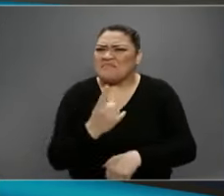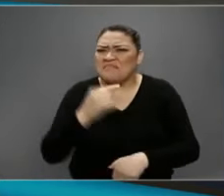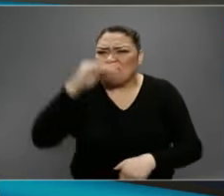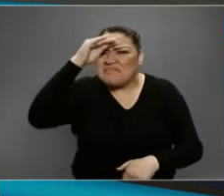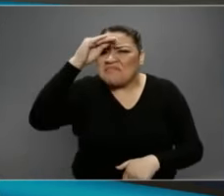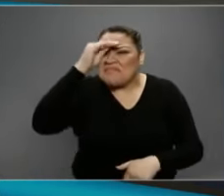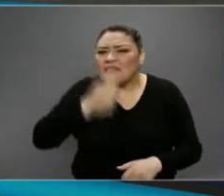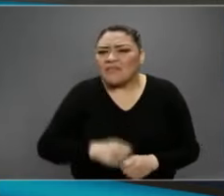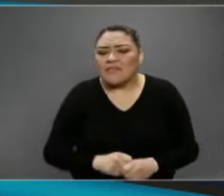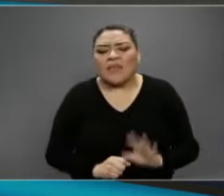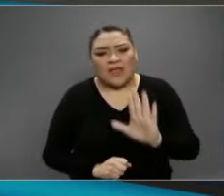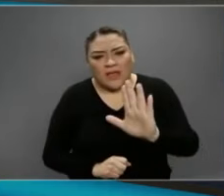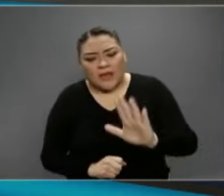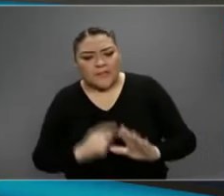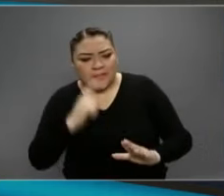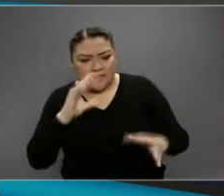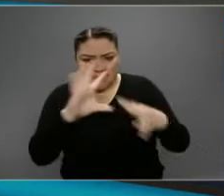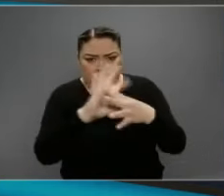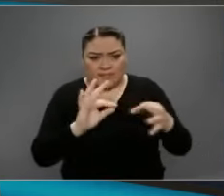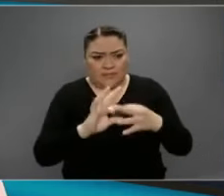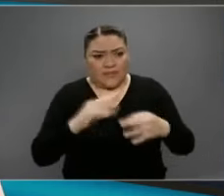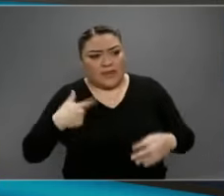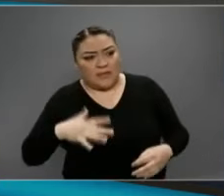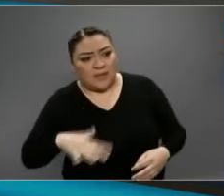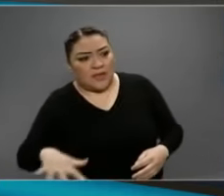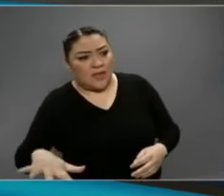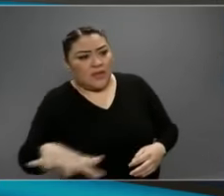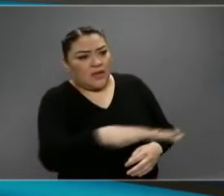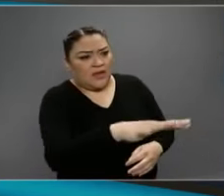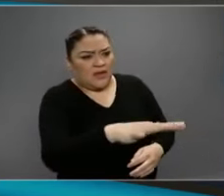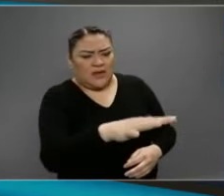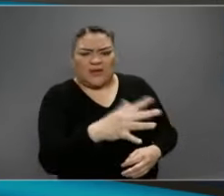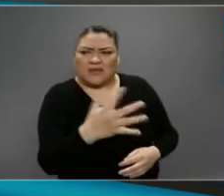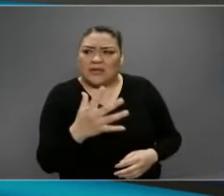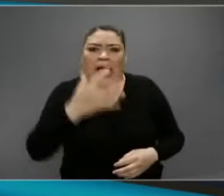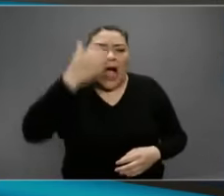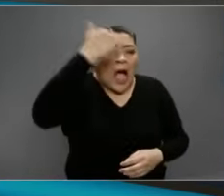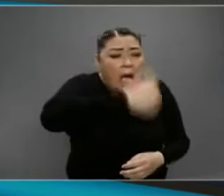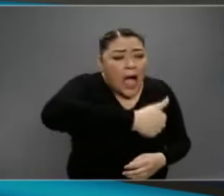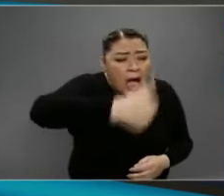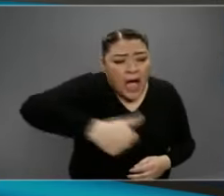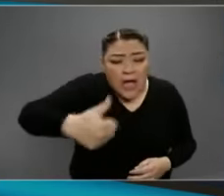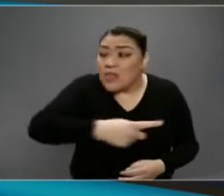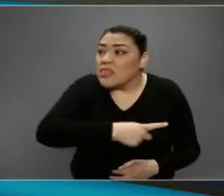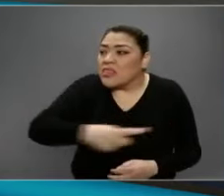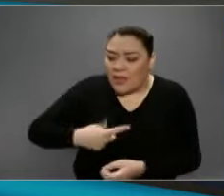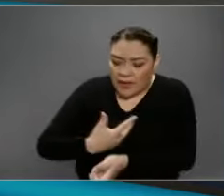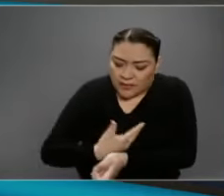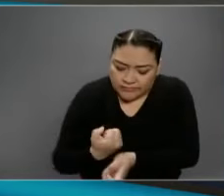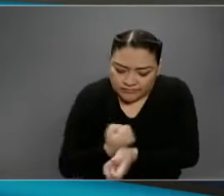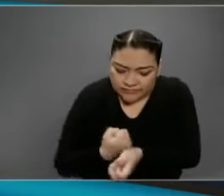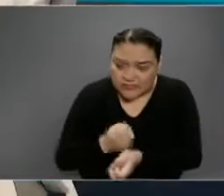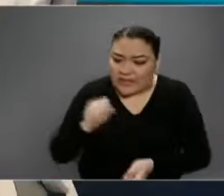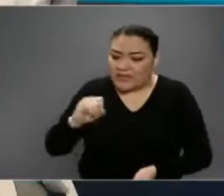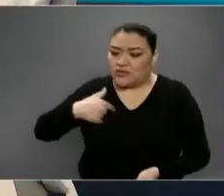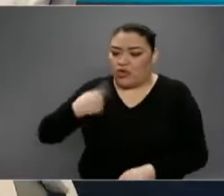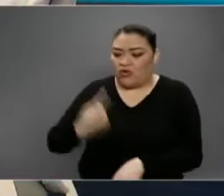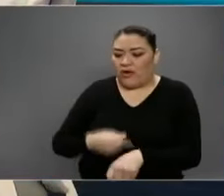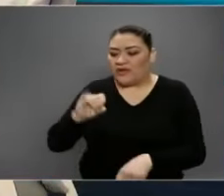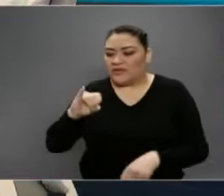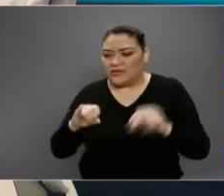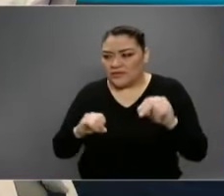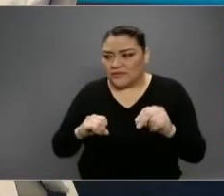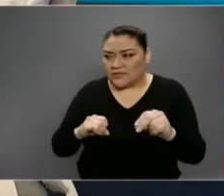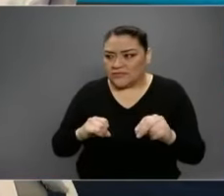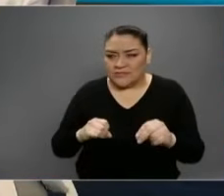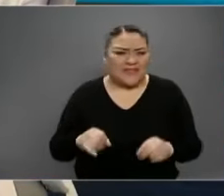esta falsa expectativa de que todos deberíamos de tener una prueba para saber si sí estamos o no estamos. Lo cual